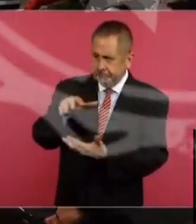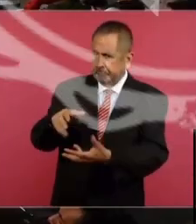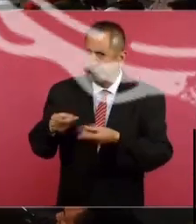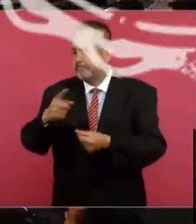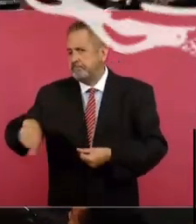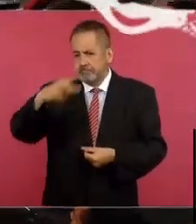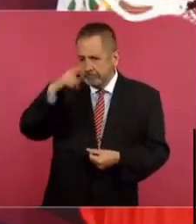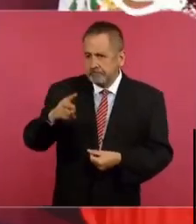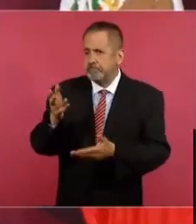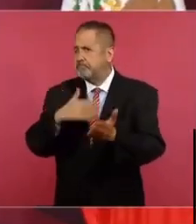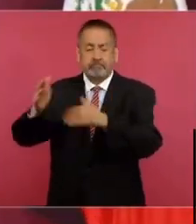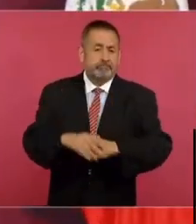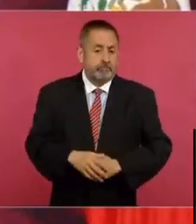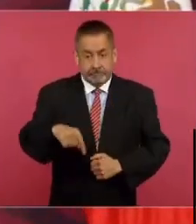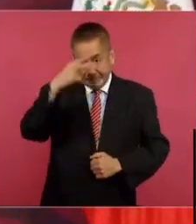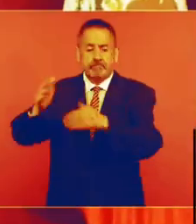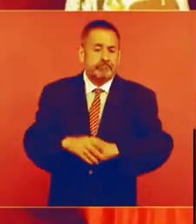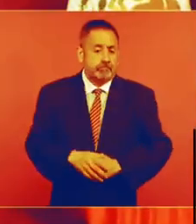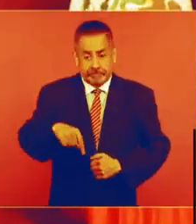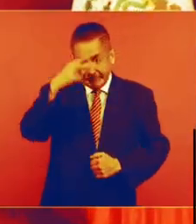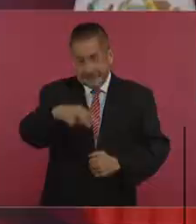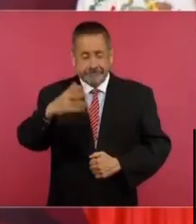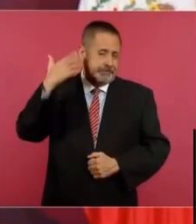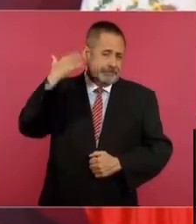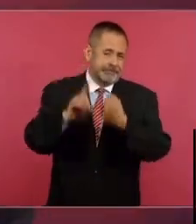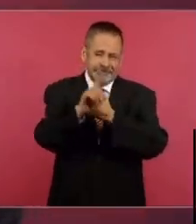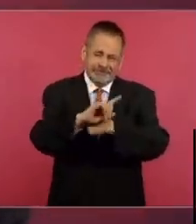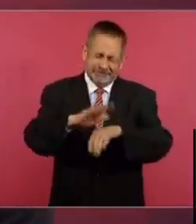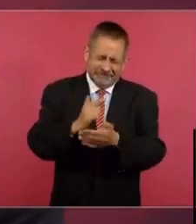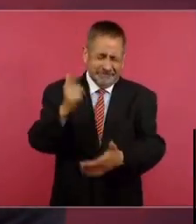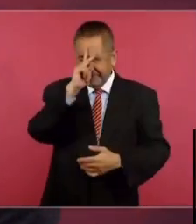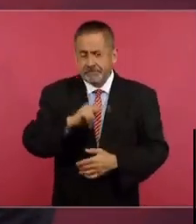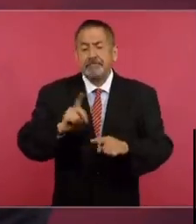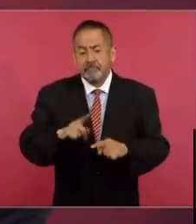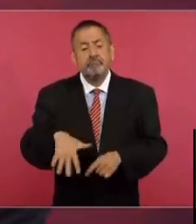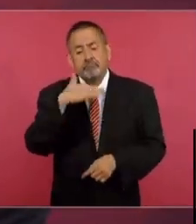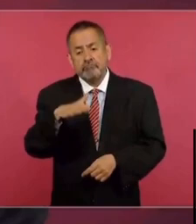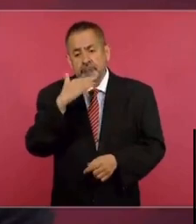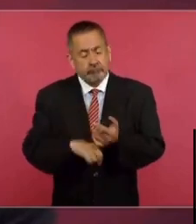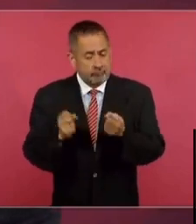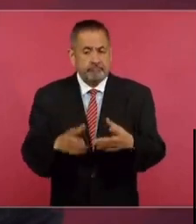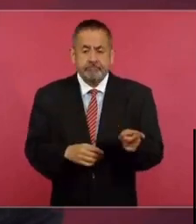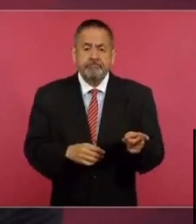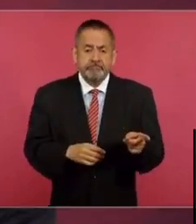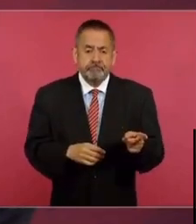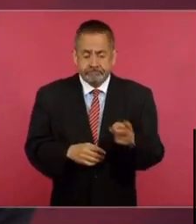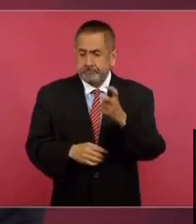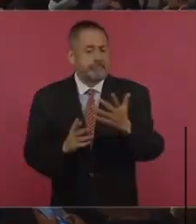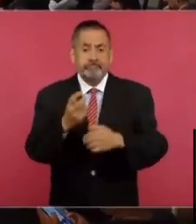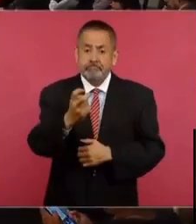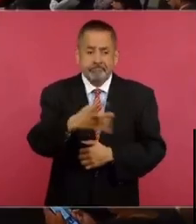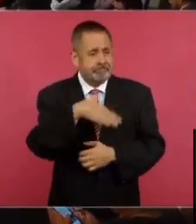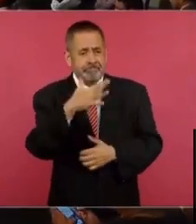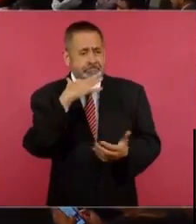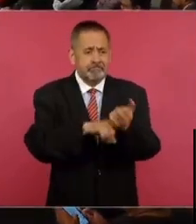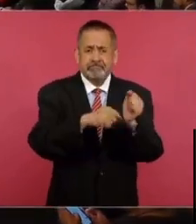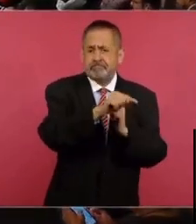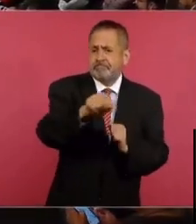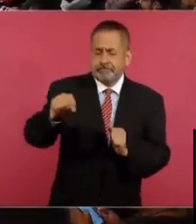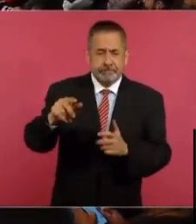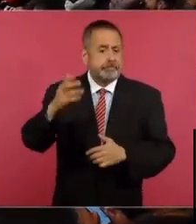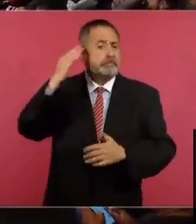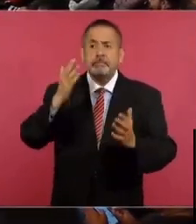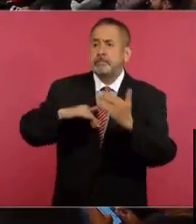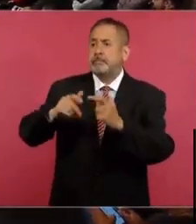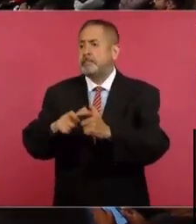El principal problema de México era la corrupción. Por eso no avanzábamos, por eso no había